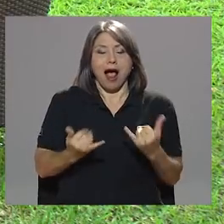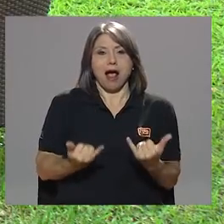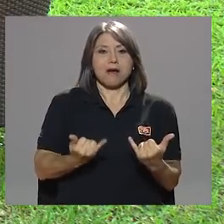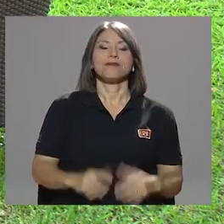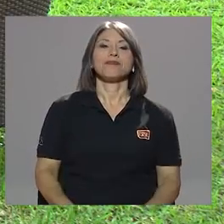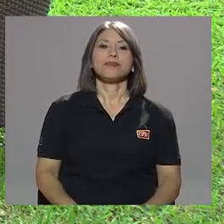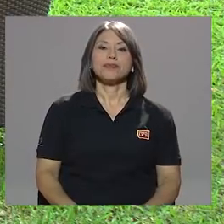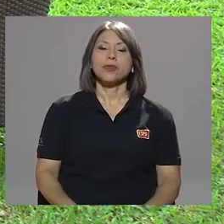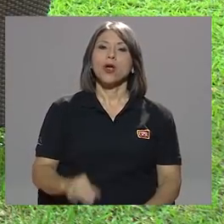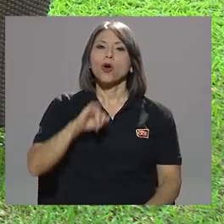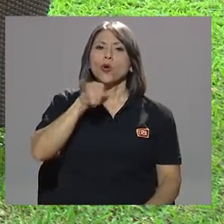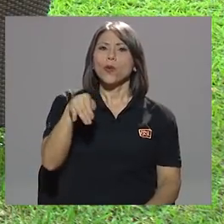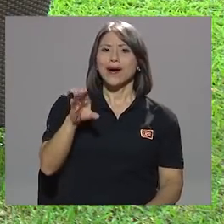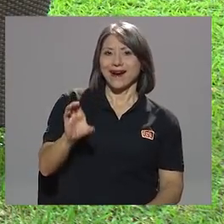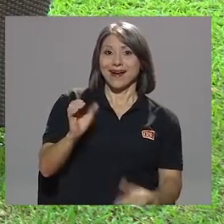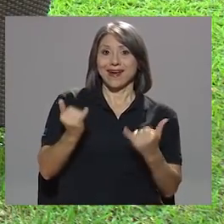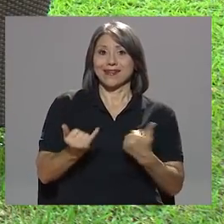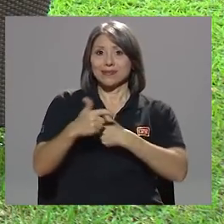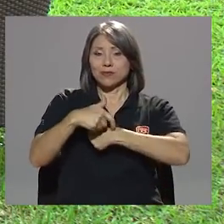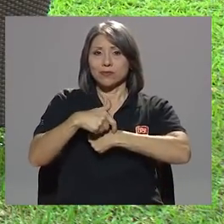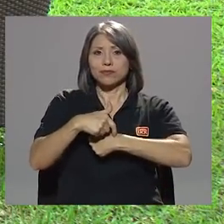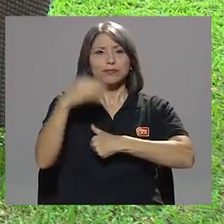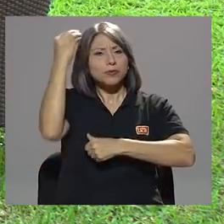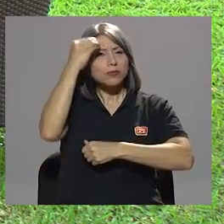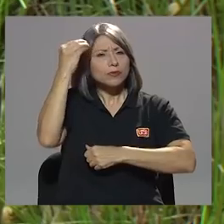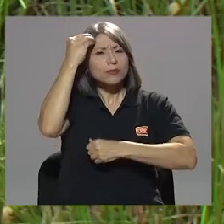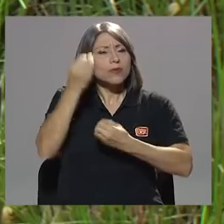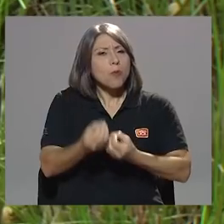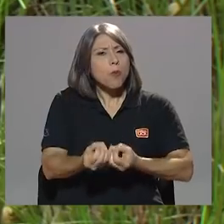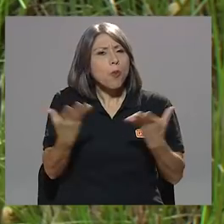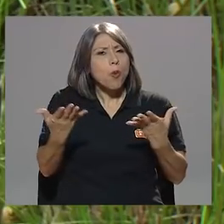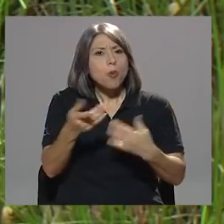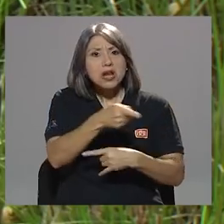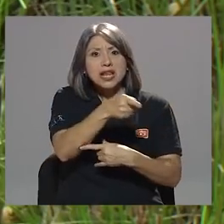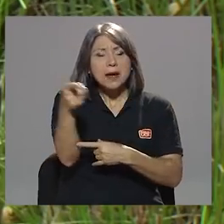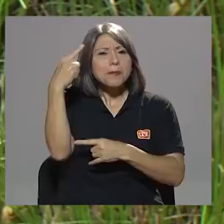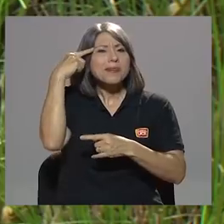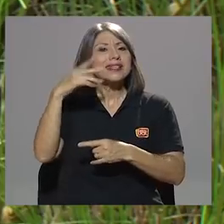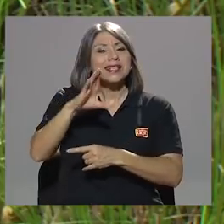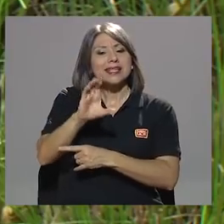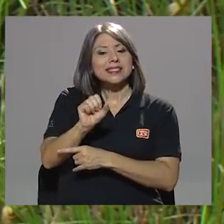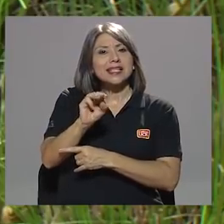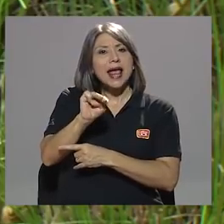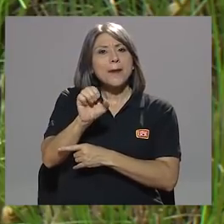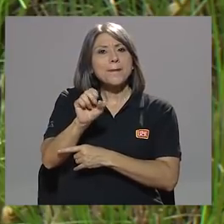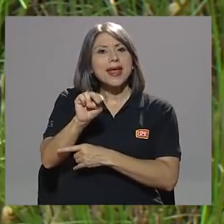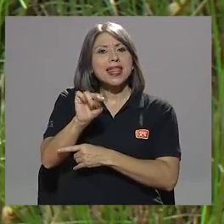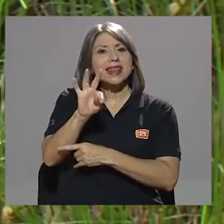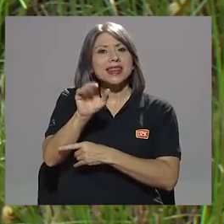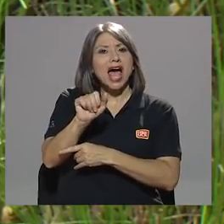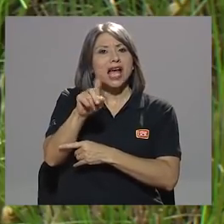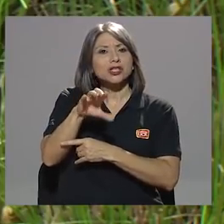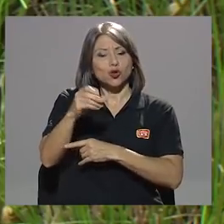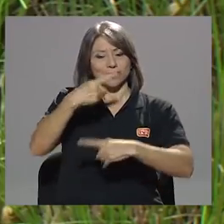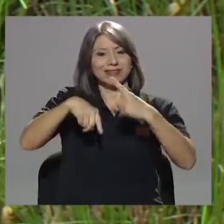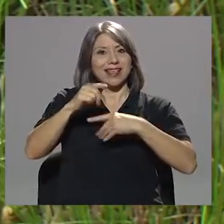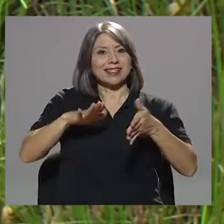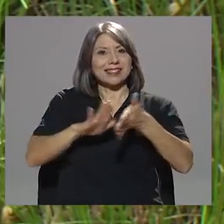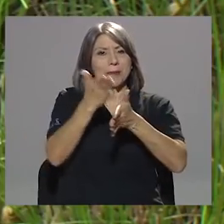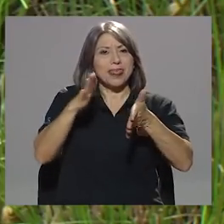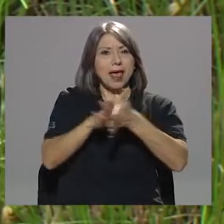Don Juan Carlos, en este momento la opinión pública ubica tal vez el cementazo como el caso de corrupción más